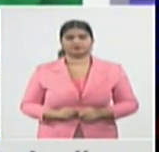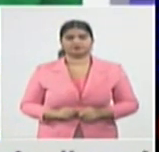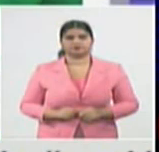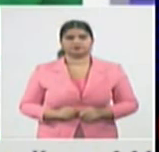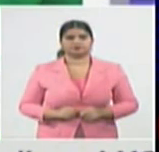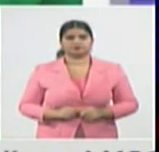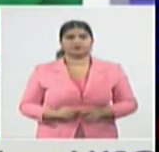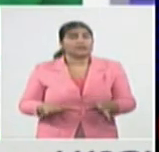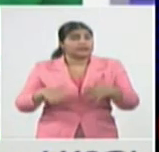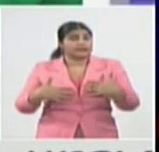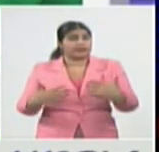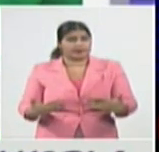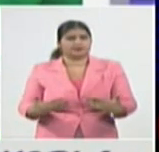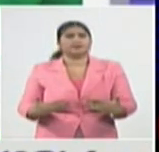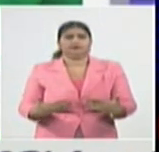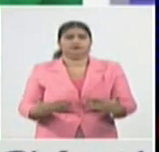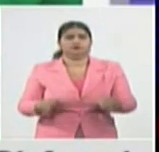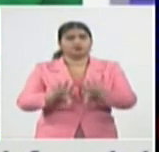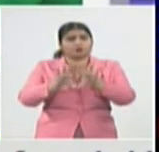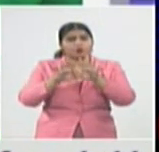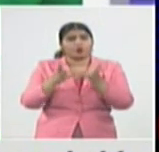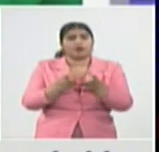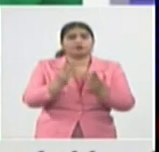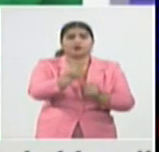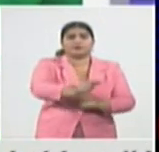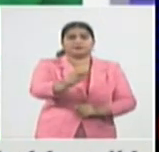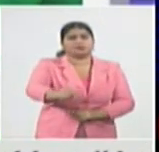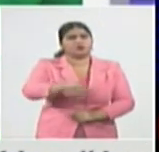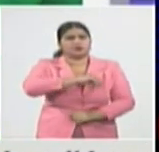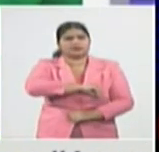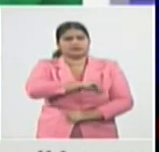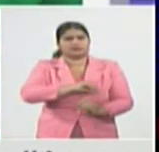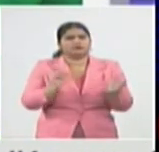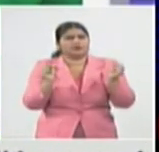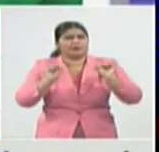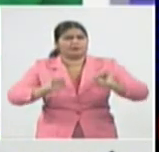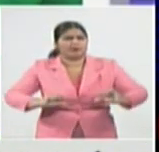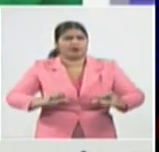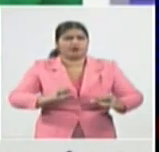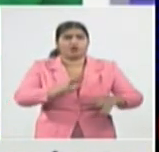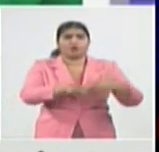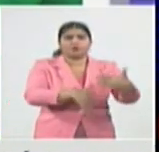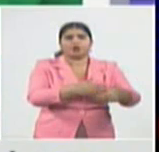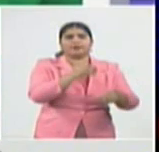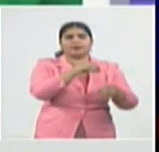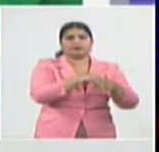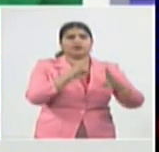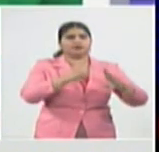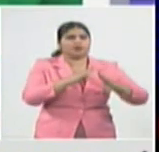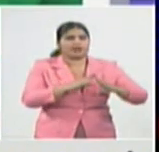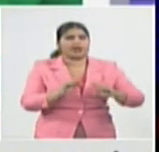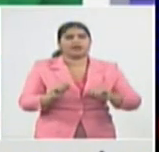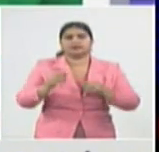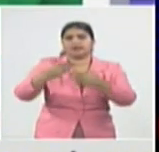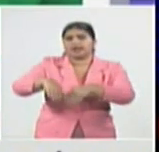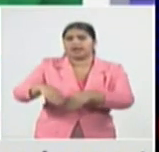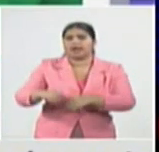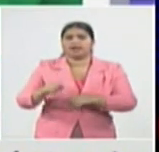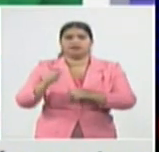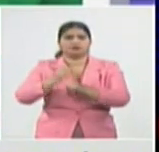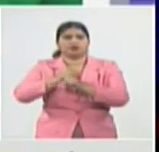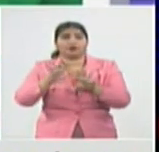no están disponibles para las personas la situación suele comportarse más complejas ¿por qué razón? porque